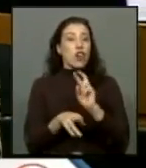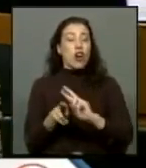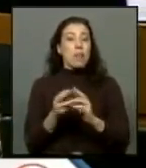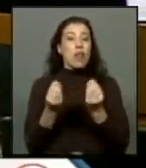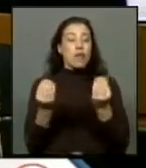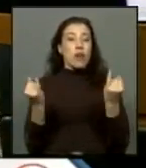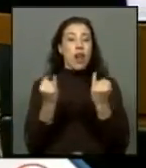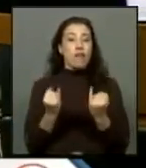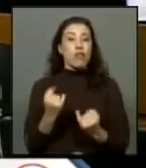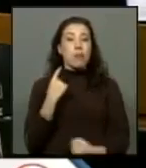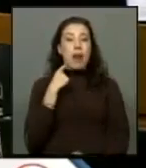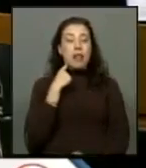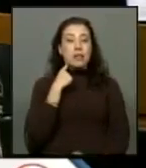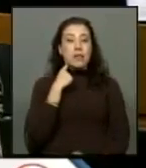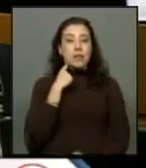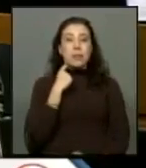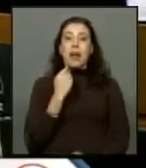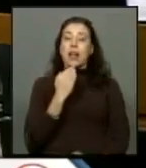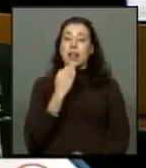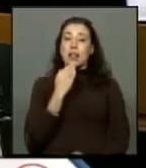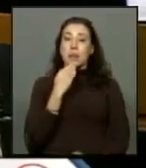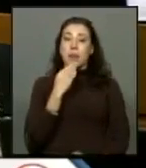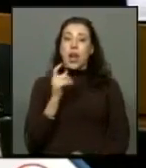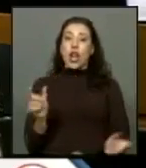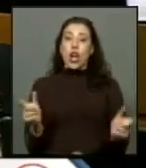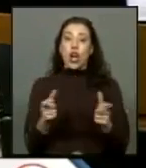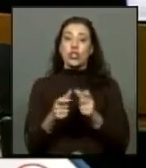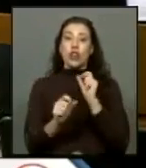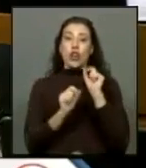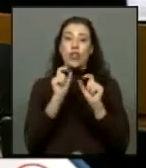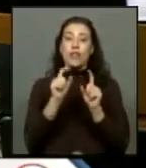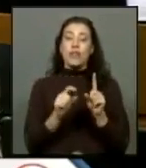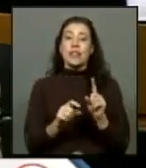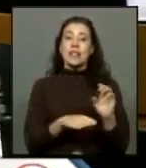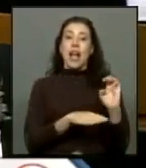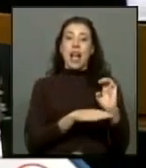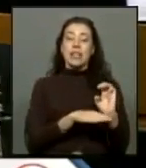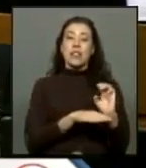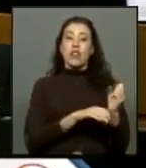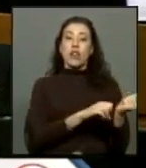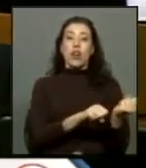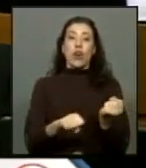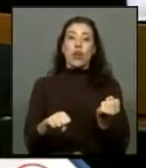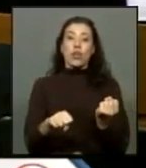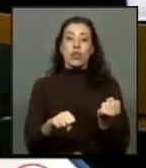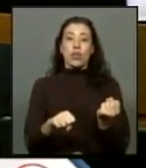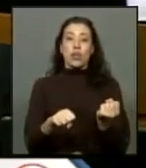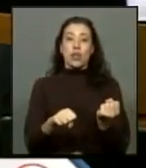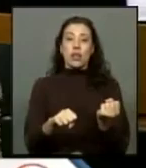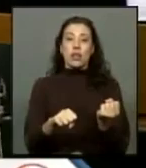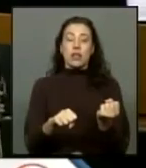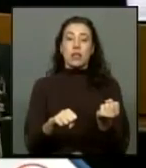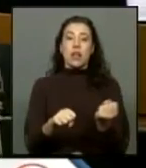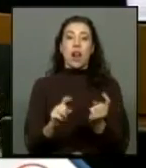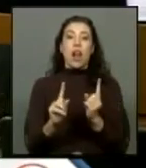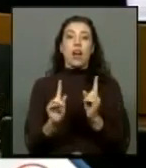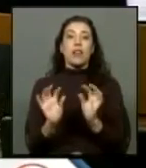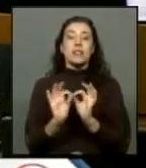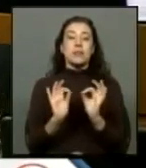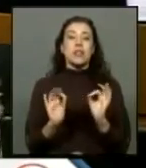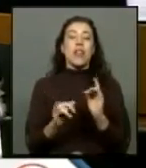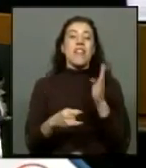adecuadamente a las víctimas sino que el propio consejo de defensa del estado se ha opuesto a la excepción de